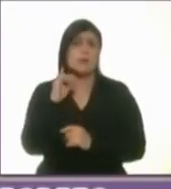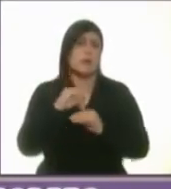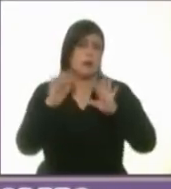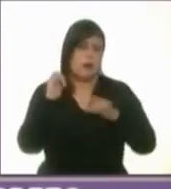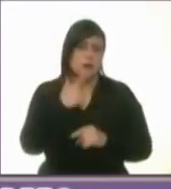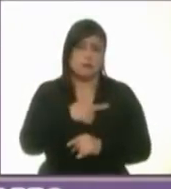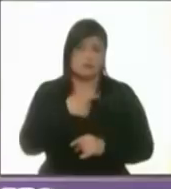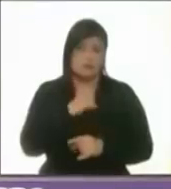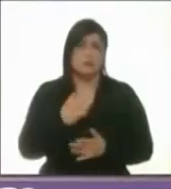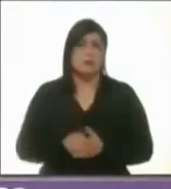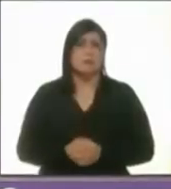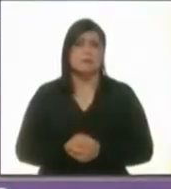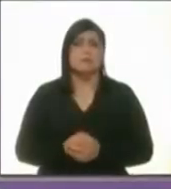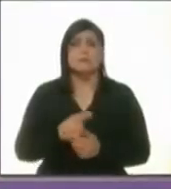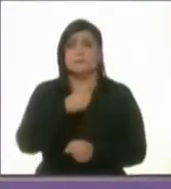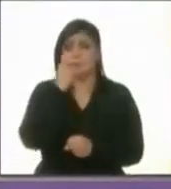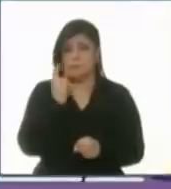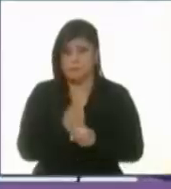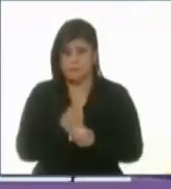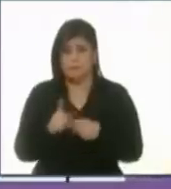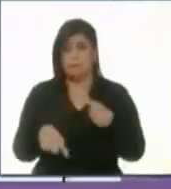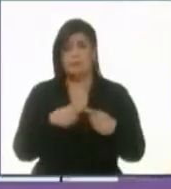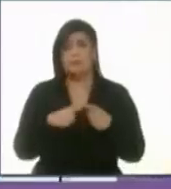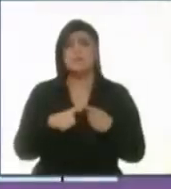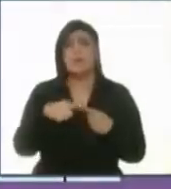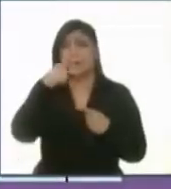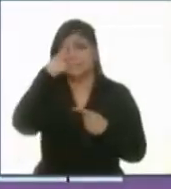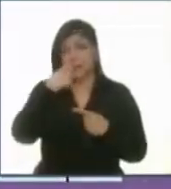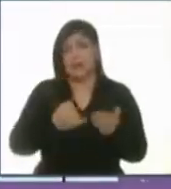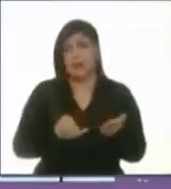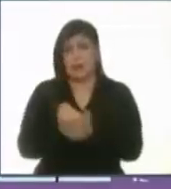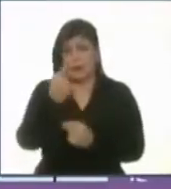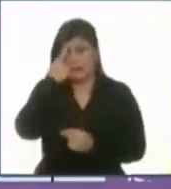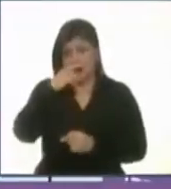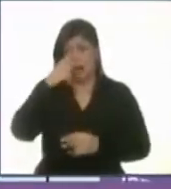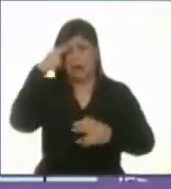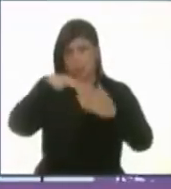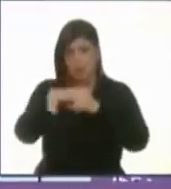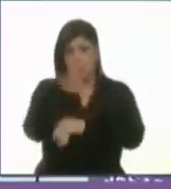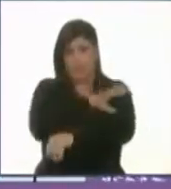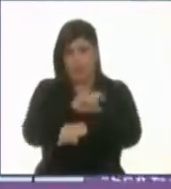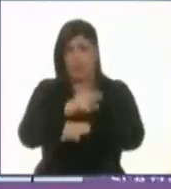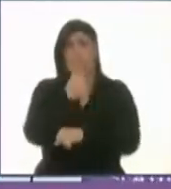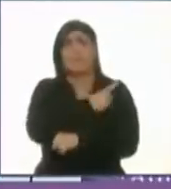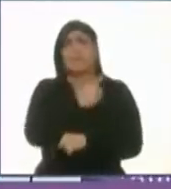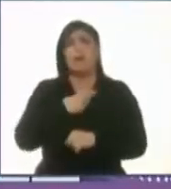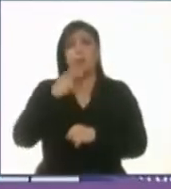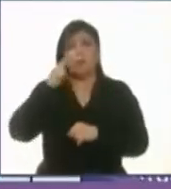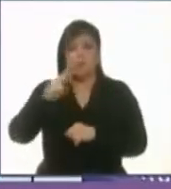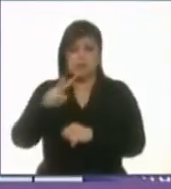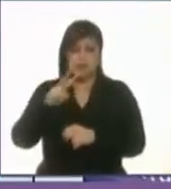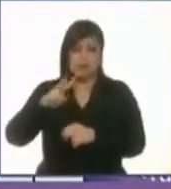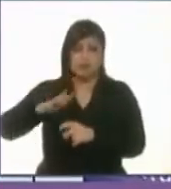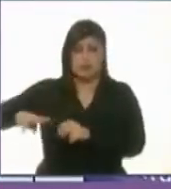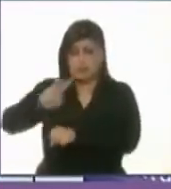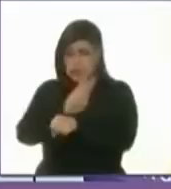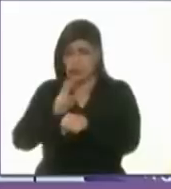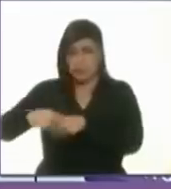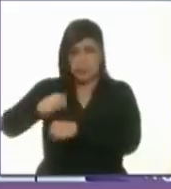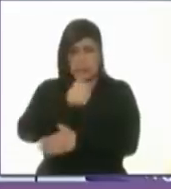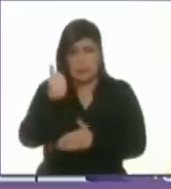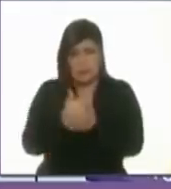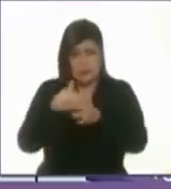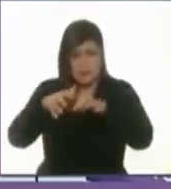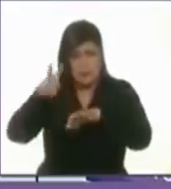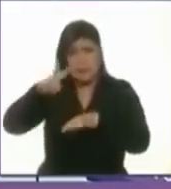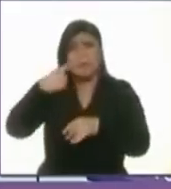Primero, para afianzar la transparencia tenemos que generar un observador ciudadano para que verifique si